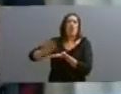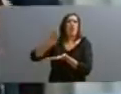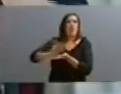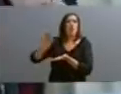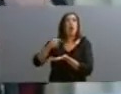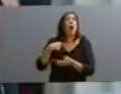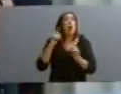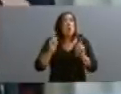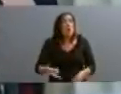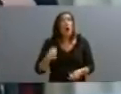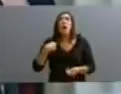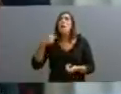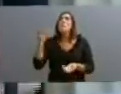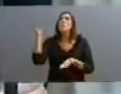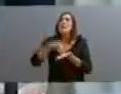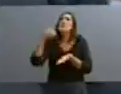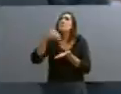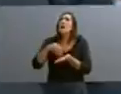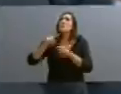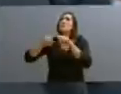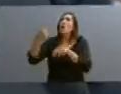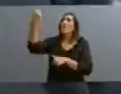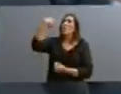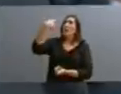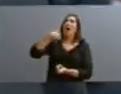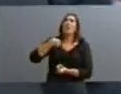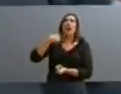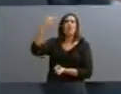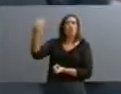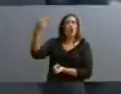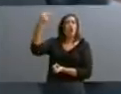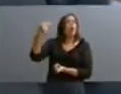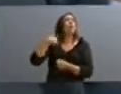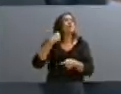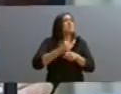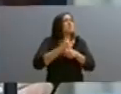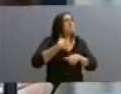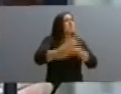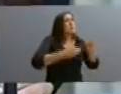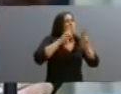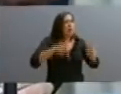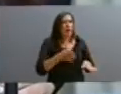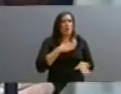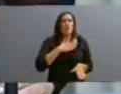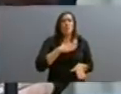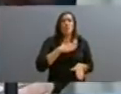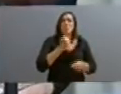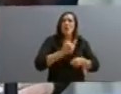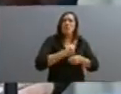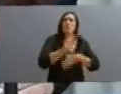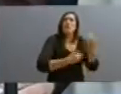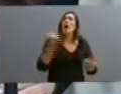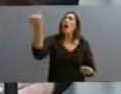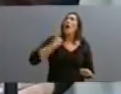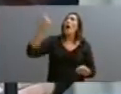éxito sin seguir sus políticas, es más, hemos ido a contramano de todas y cada una de las cosas que nos